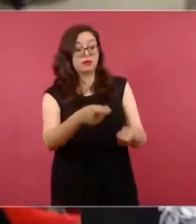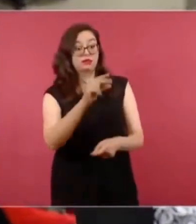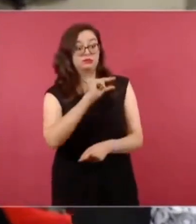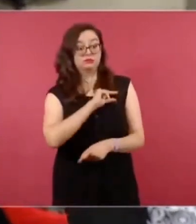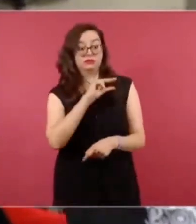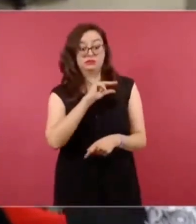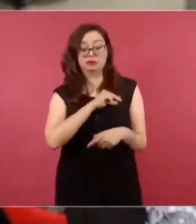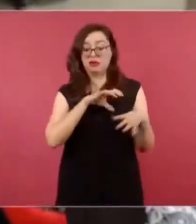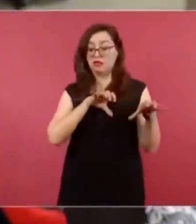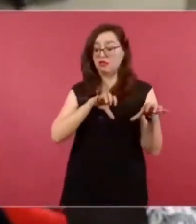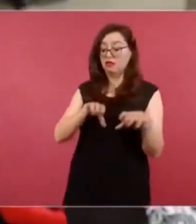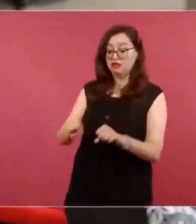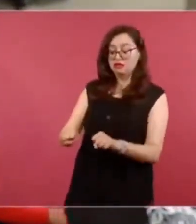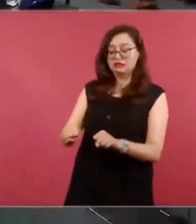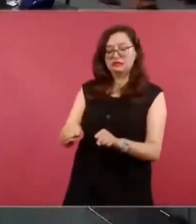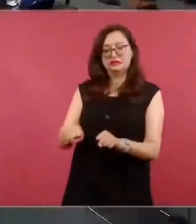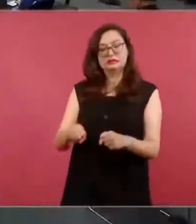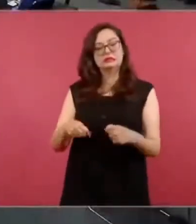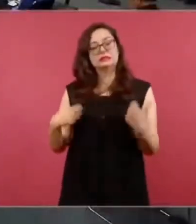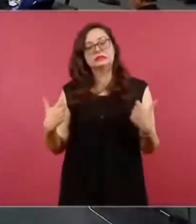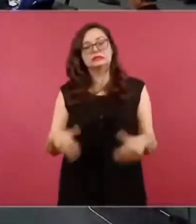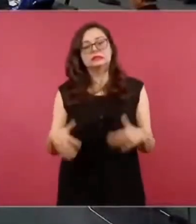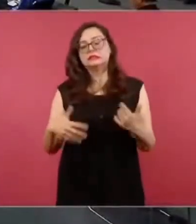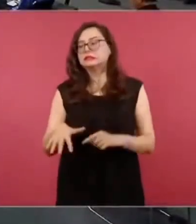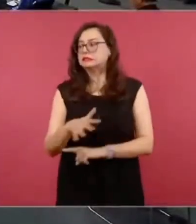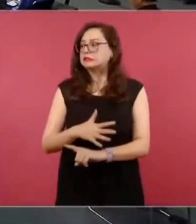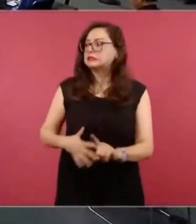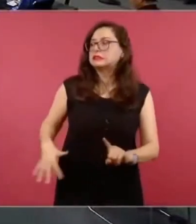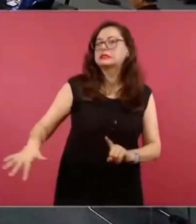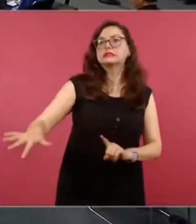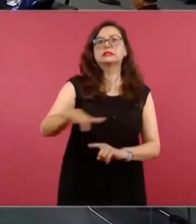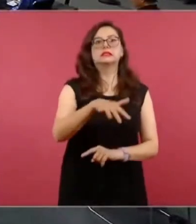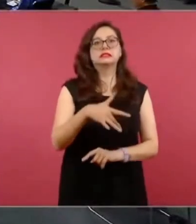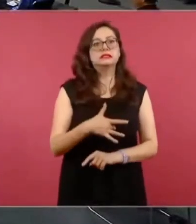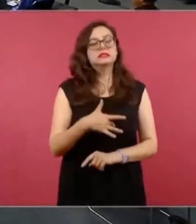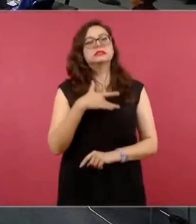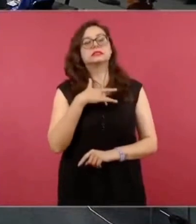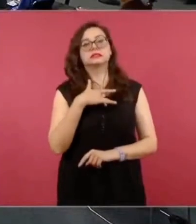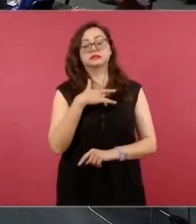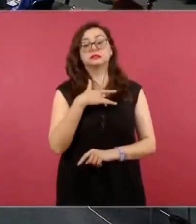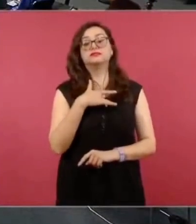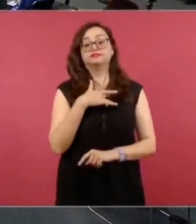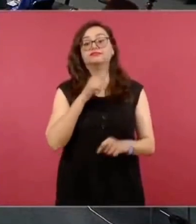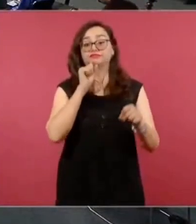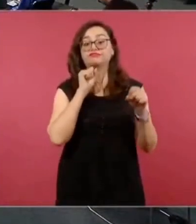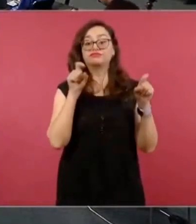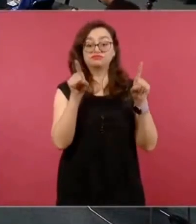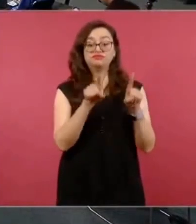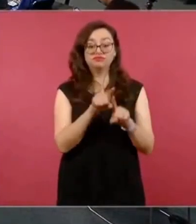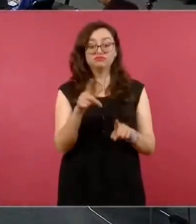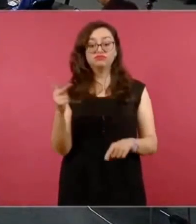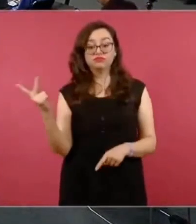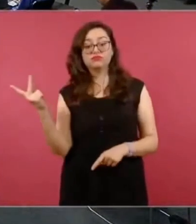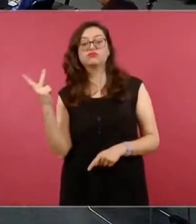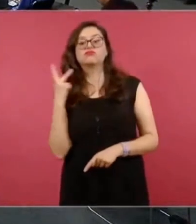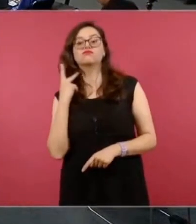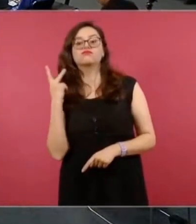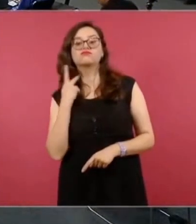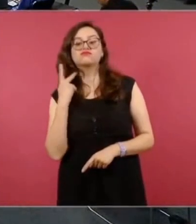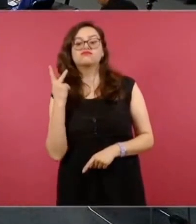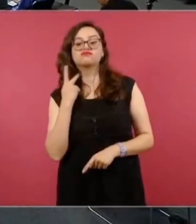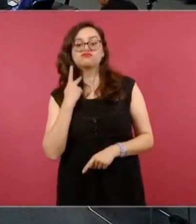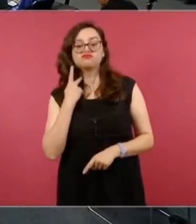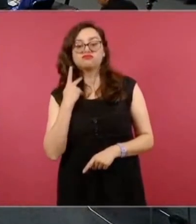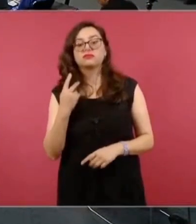públicos y sobre todo en estas regiones se vuelve una cuestión política, porque lo voy a decir tal cual